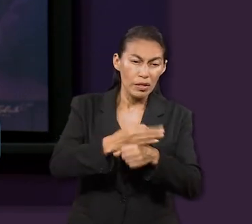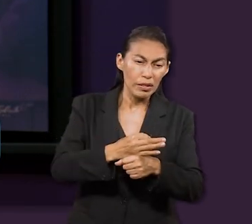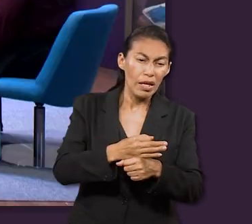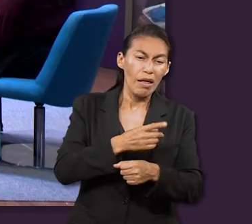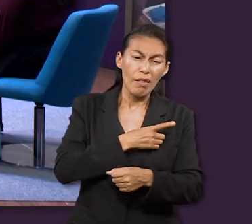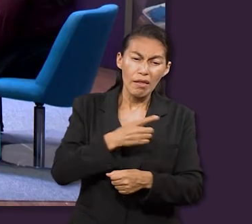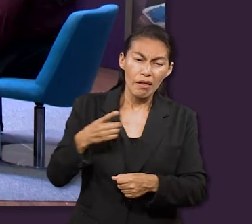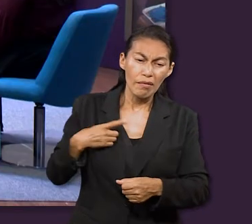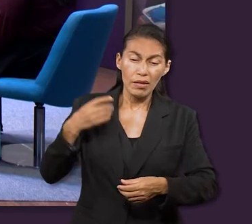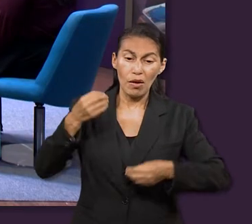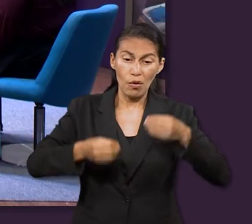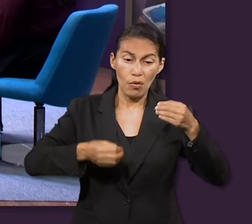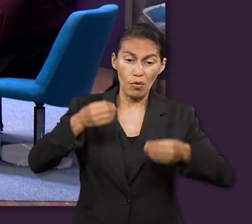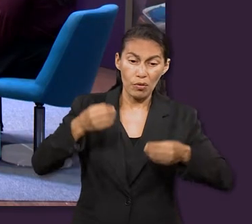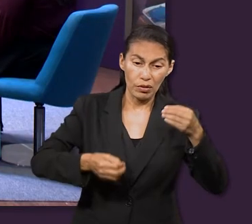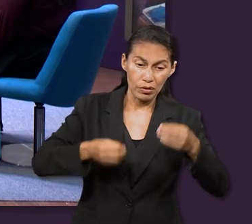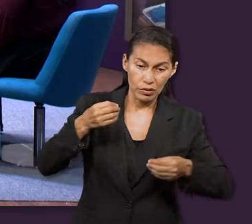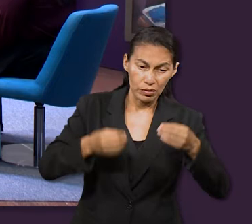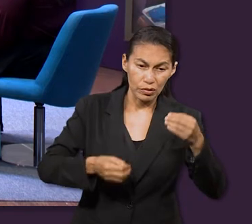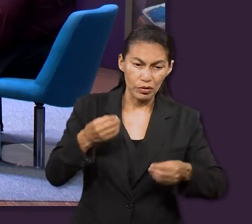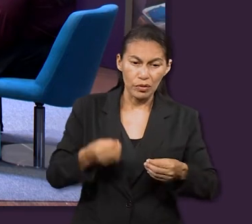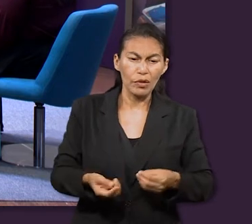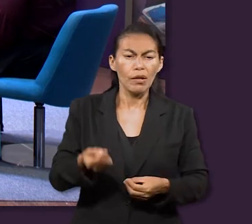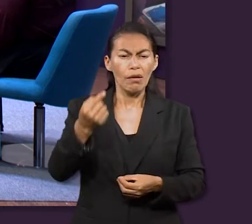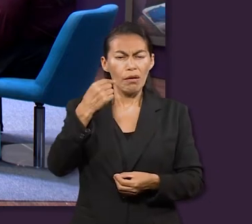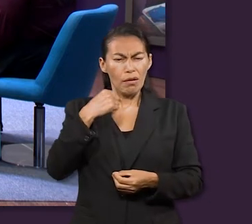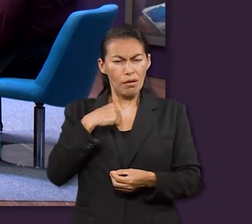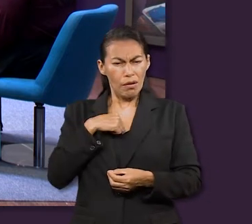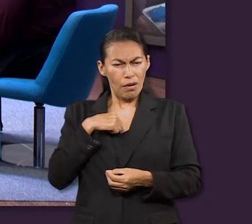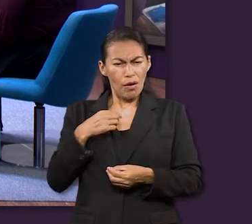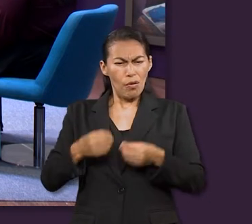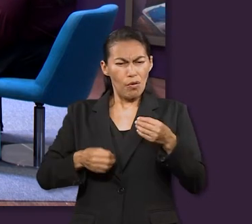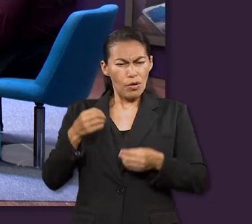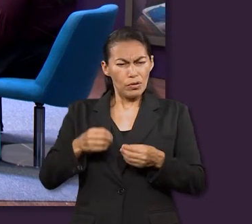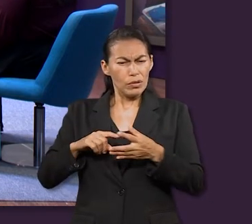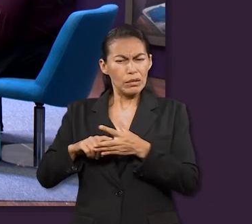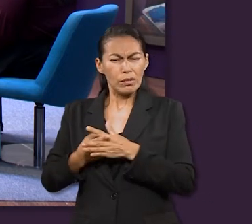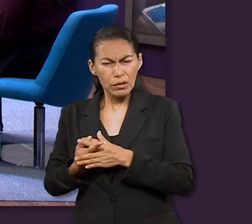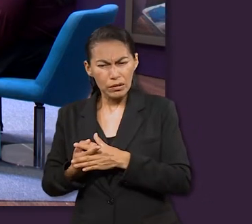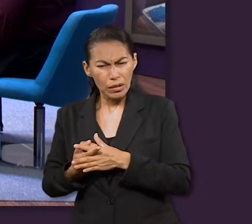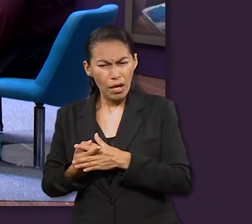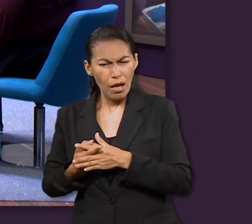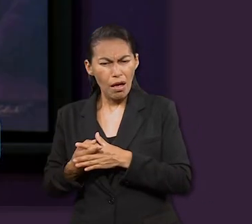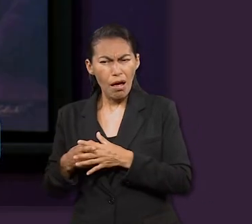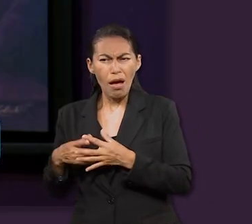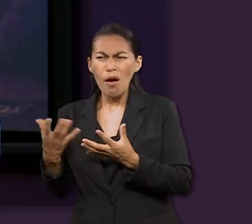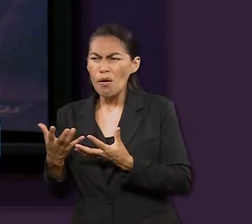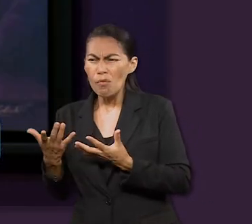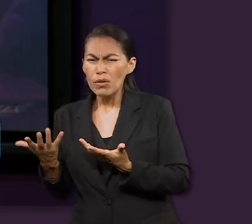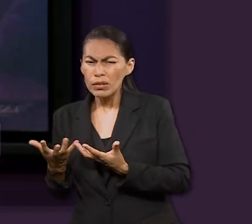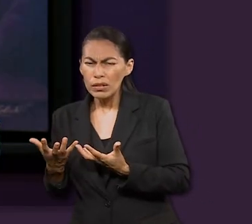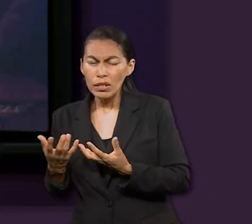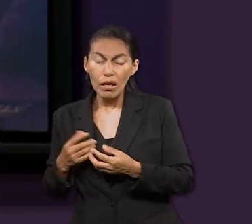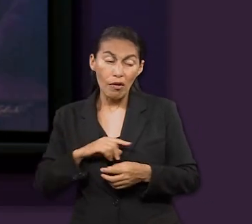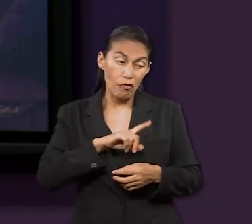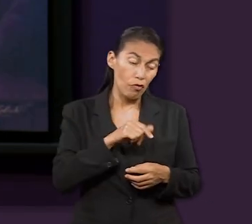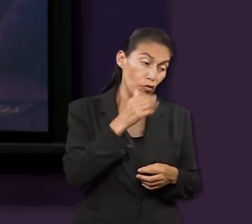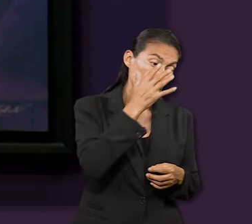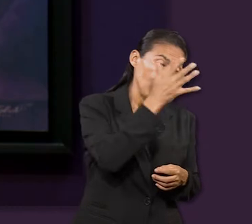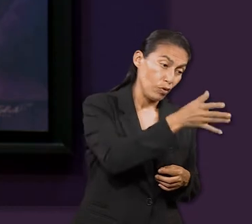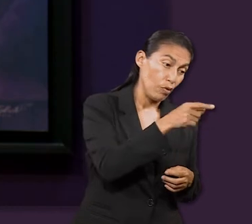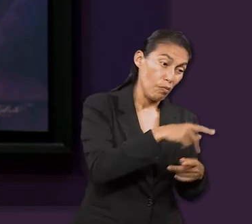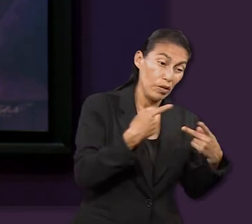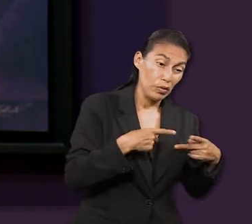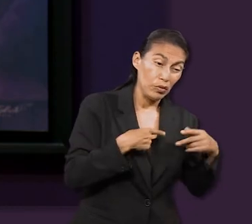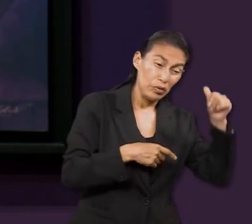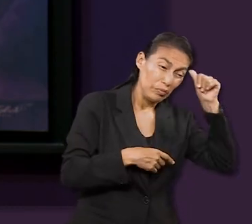Es tiempo de que el juicio comience por la casa de Dios. Y si primero comienza por nosotros, ¿cuál será el fin de aquellos que no obedecen al evangelio